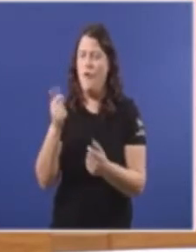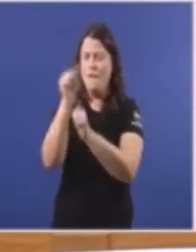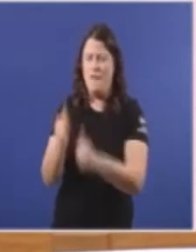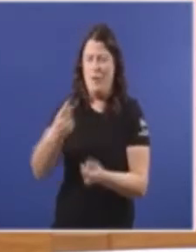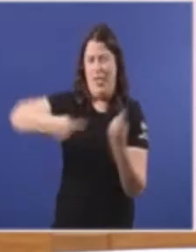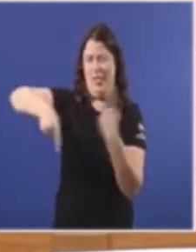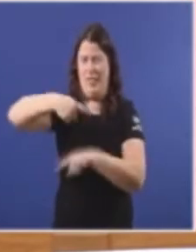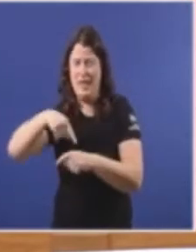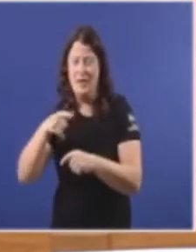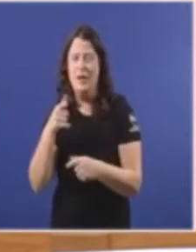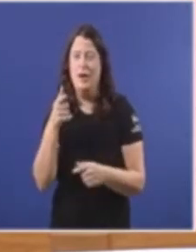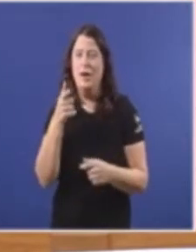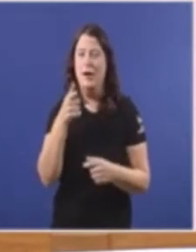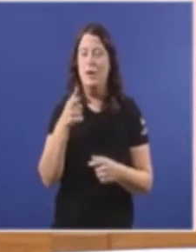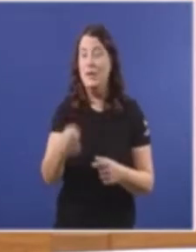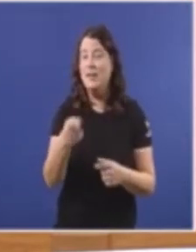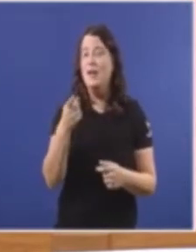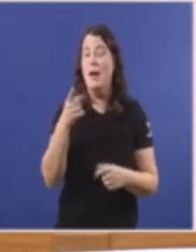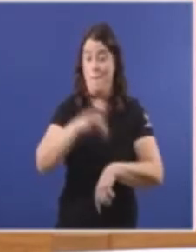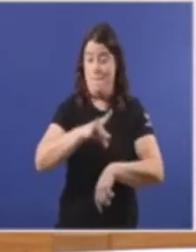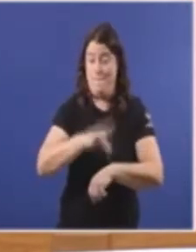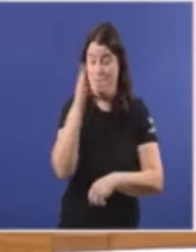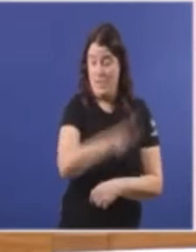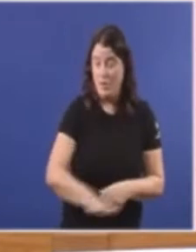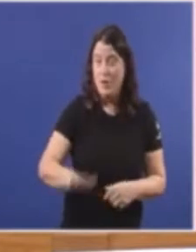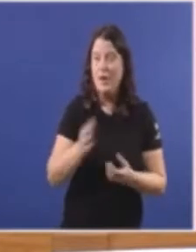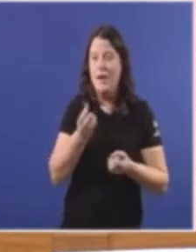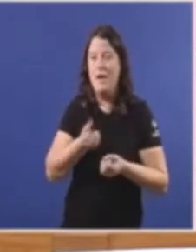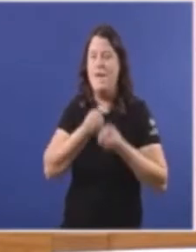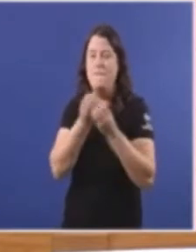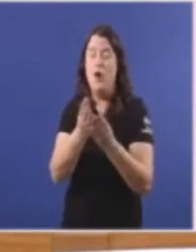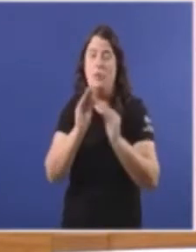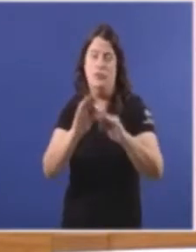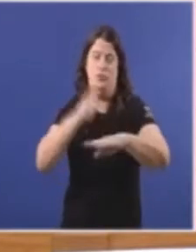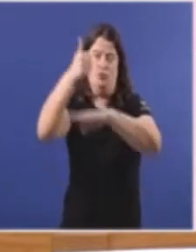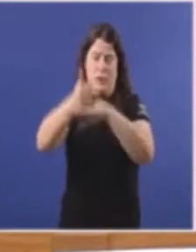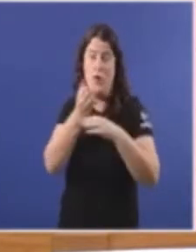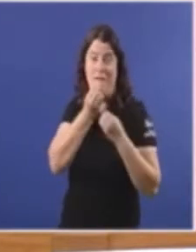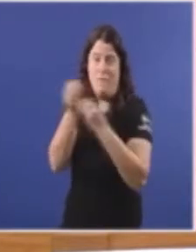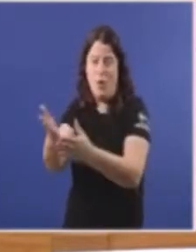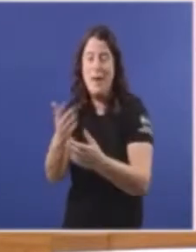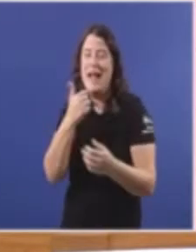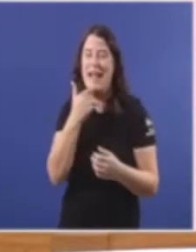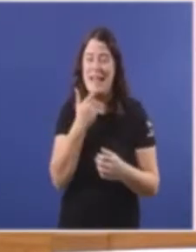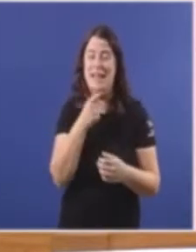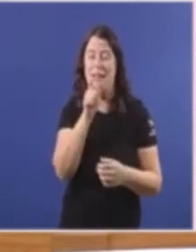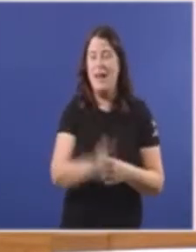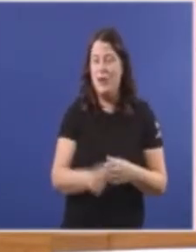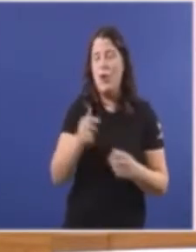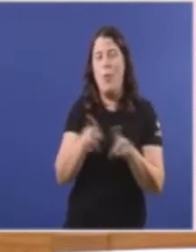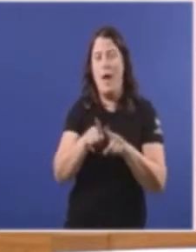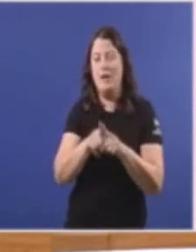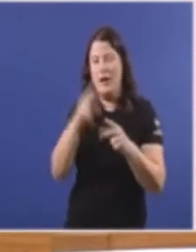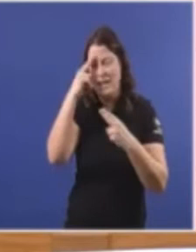Señorías Unha profesional Unha pediatra Informa Os seus superiores Acerca do que Ela entende Un trato Irrespetuoso